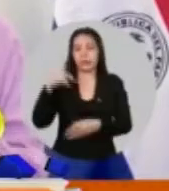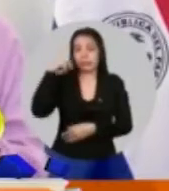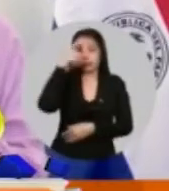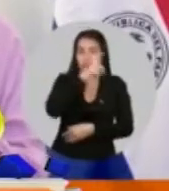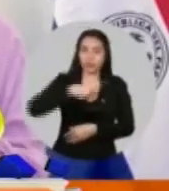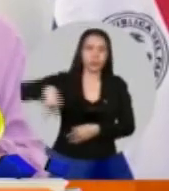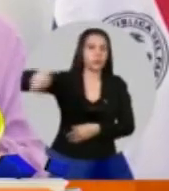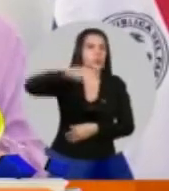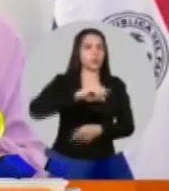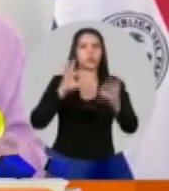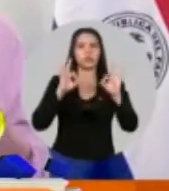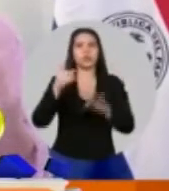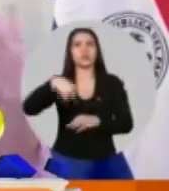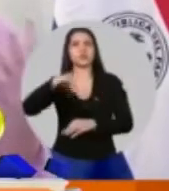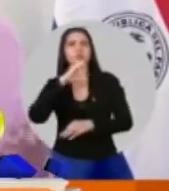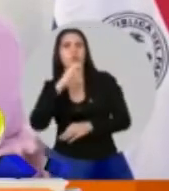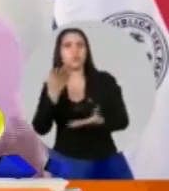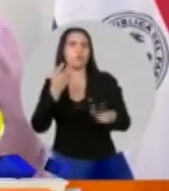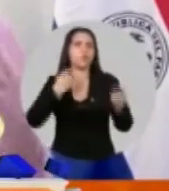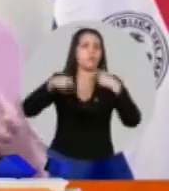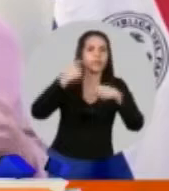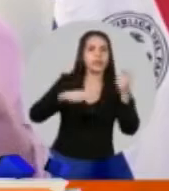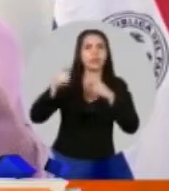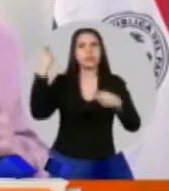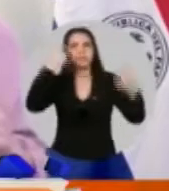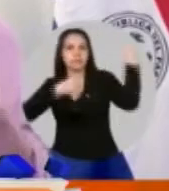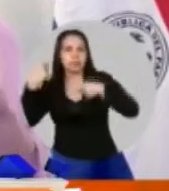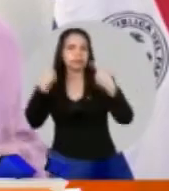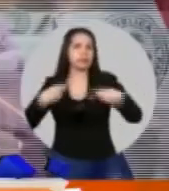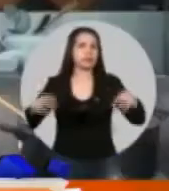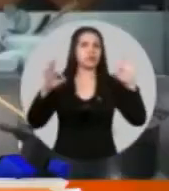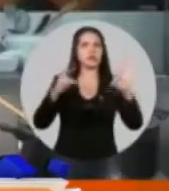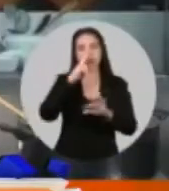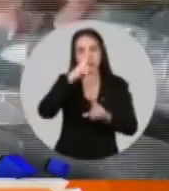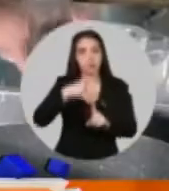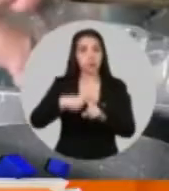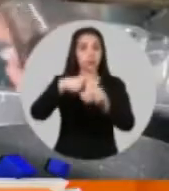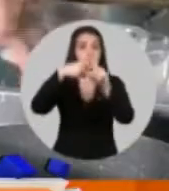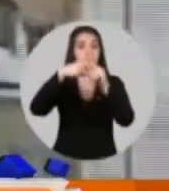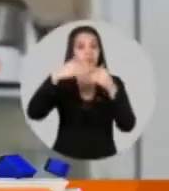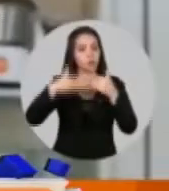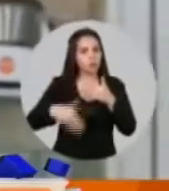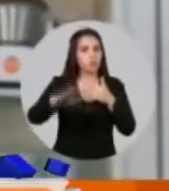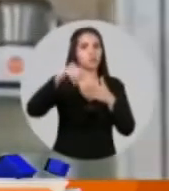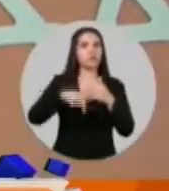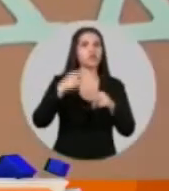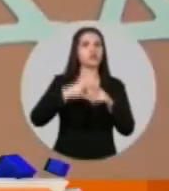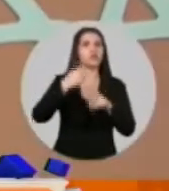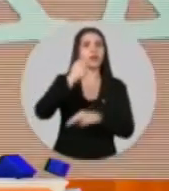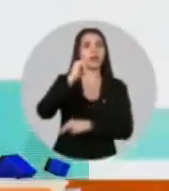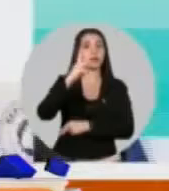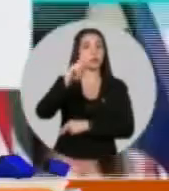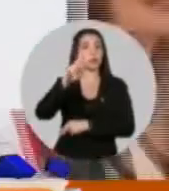ante lo que pasó de lo que salió del tema de las empresas que ella abrió, ¿verdad? Y a mí no me parece correcto, de